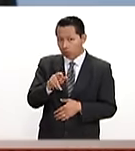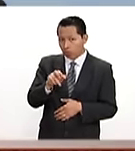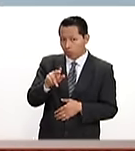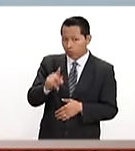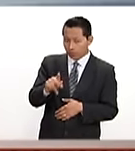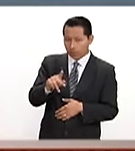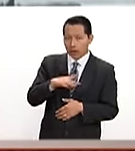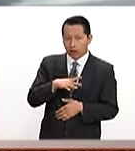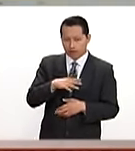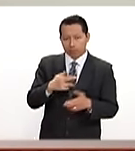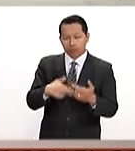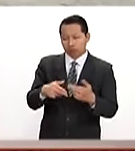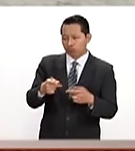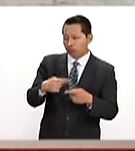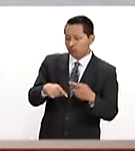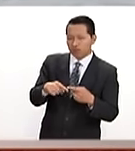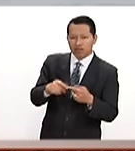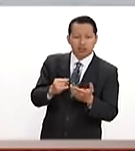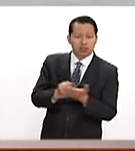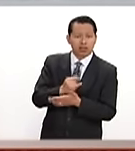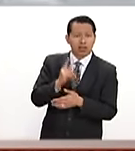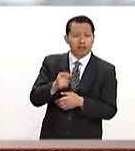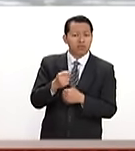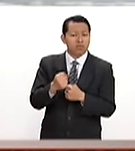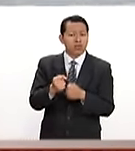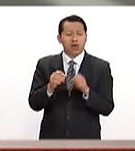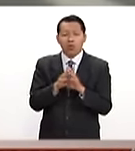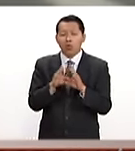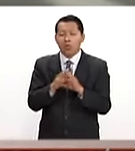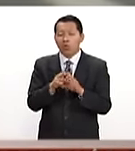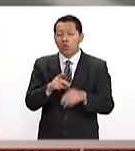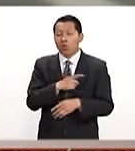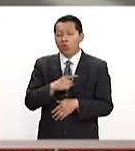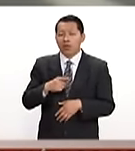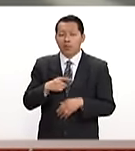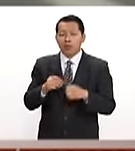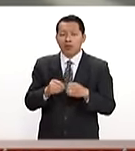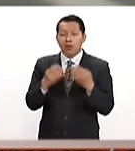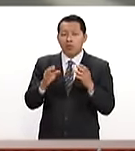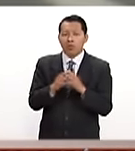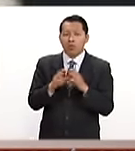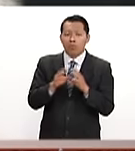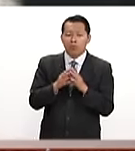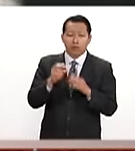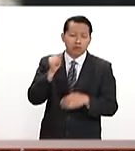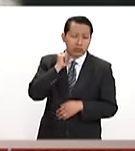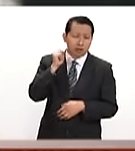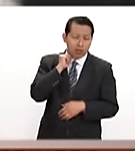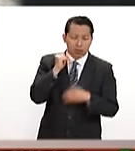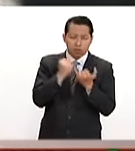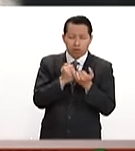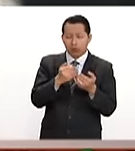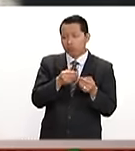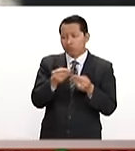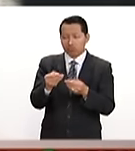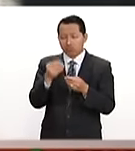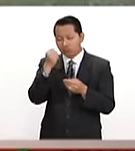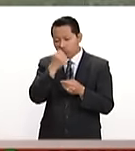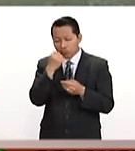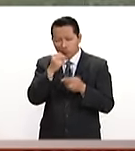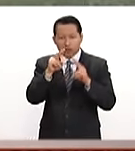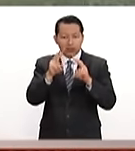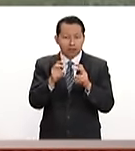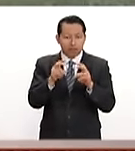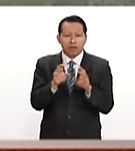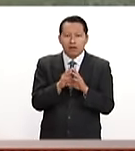decisión. Para que tengan más fuerza estas decisiones, pues obviamente tienen que pasar por el Congreso, dependiendo del tipo de tema.